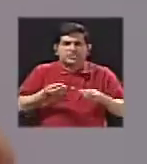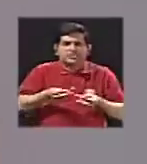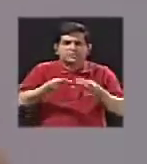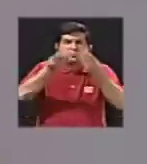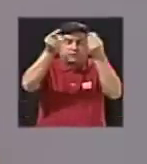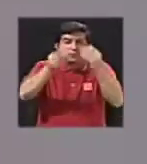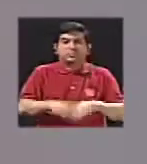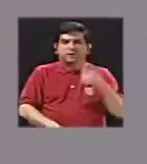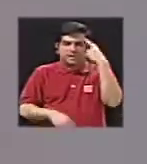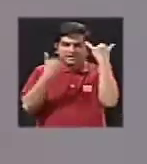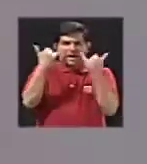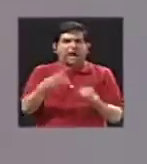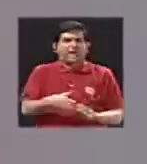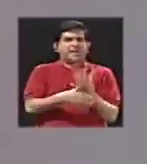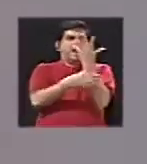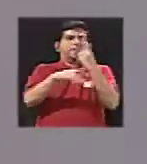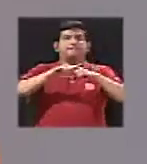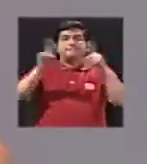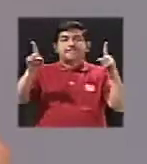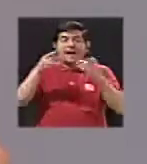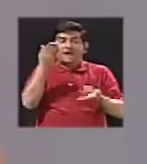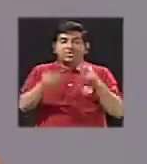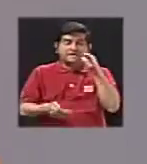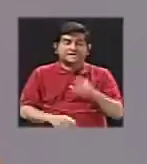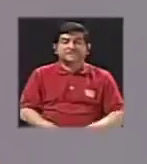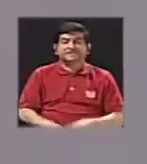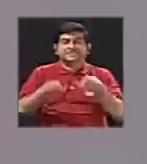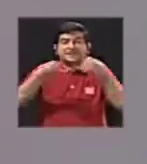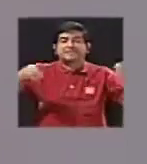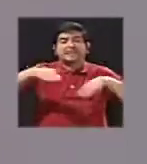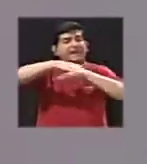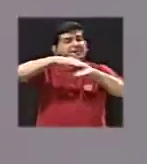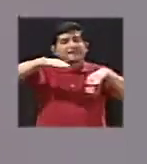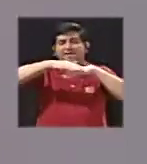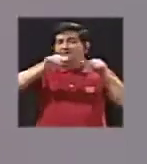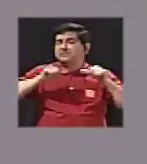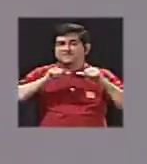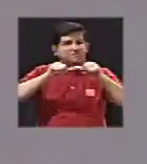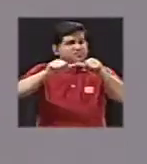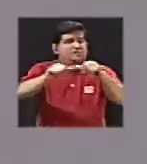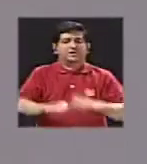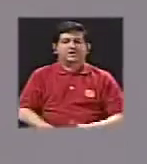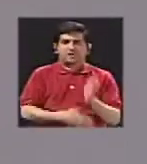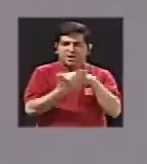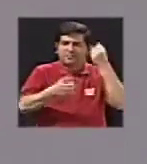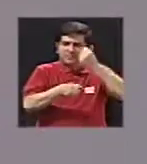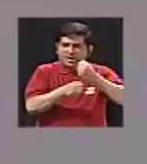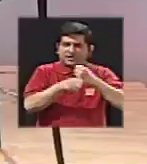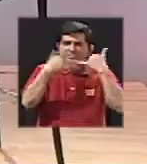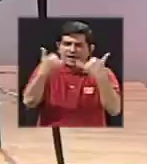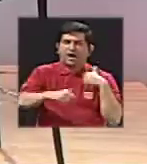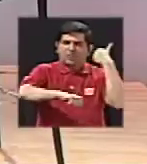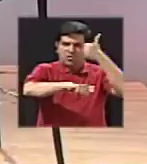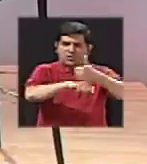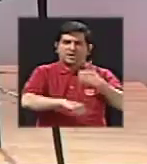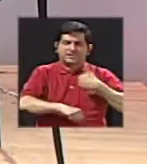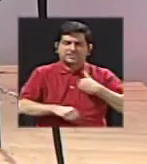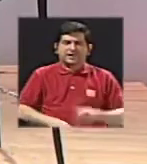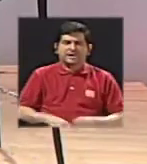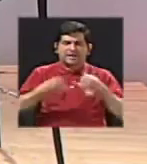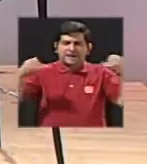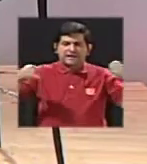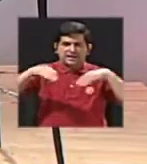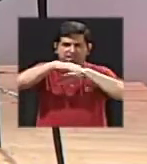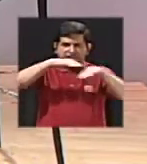digamos bueno el volcán ya va a eruptar pero puede ser que esa sea la línea base entonces es parte del esfuerzo que ahora se está creando tener una línea base